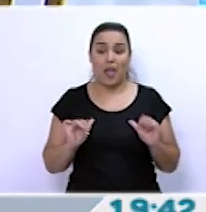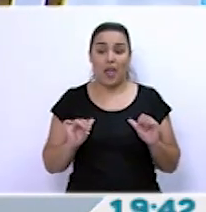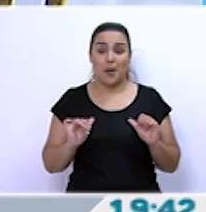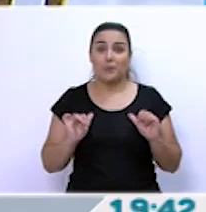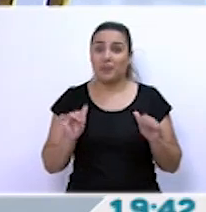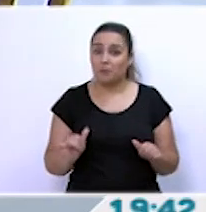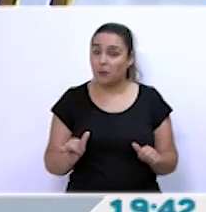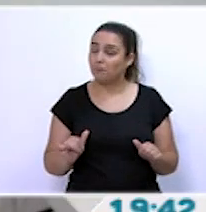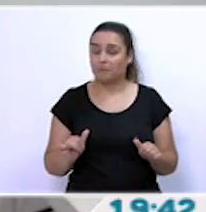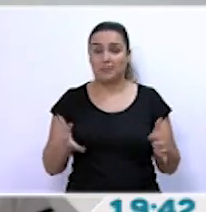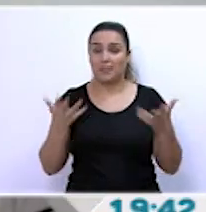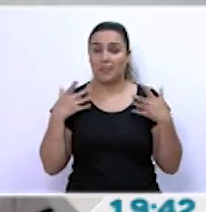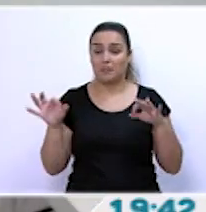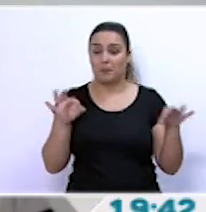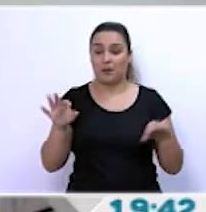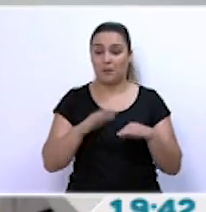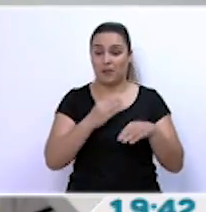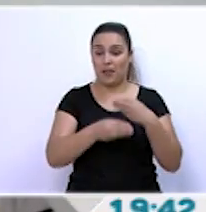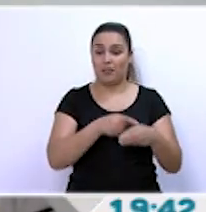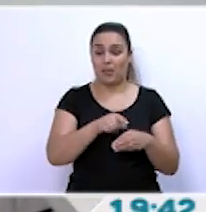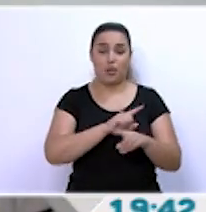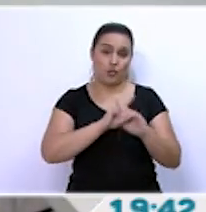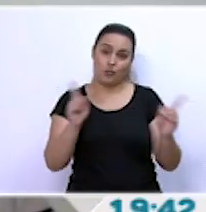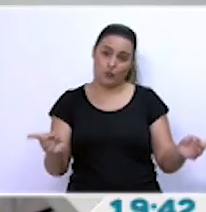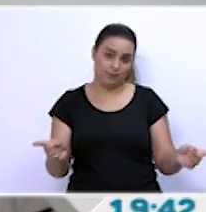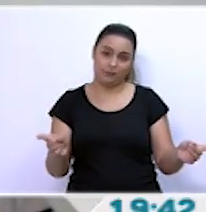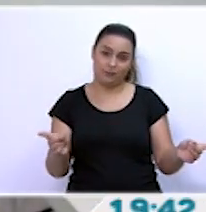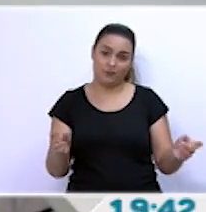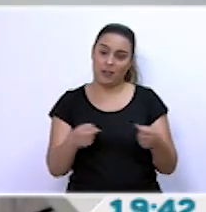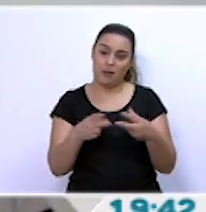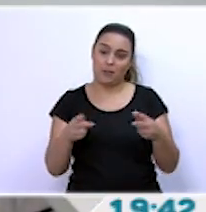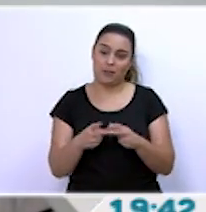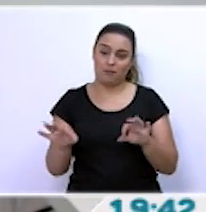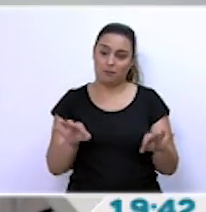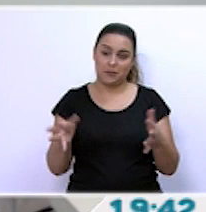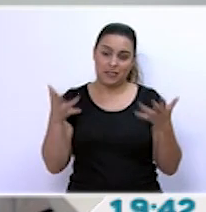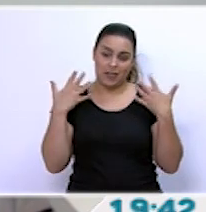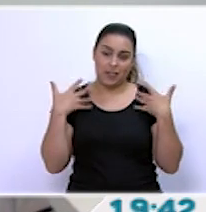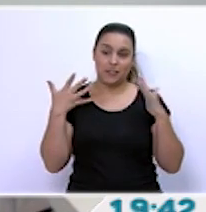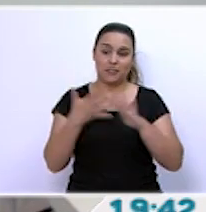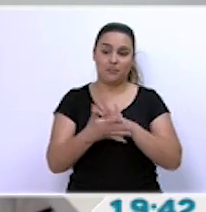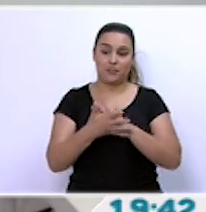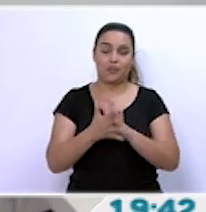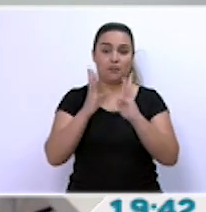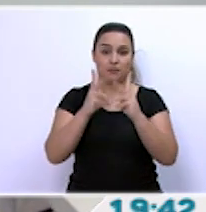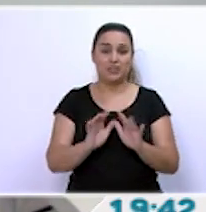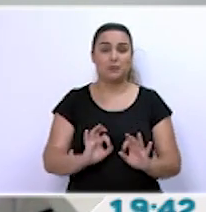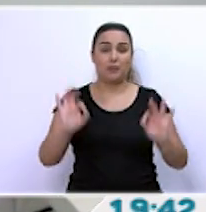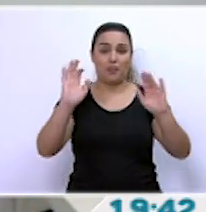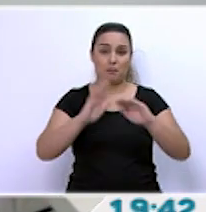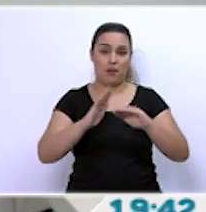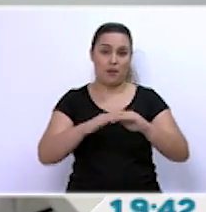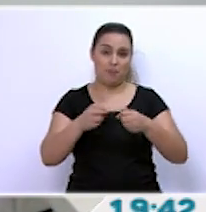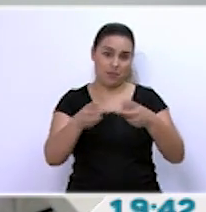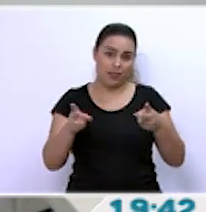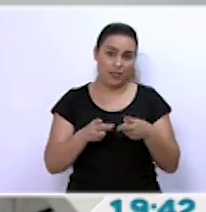ninguna terraza está preparada para ello. Las piscinas que se instalan en terraza son con cálculos expresos para esas piscinas,